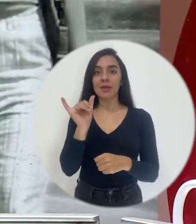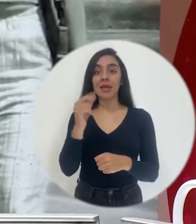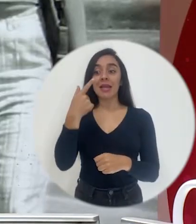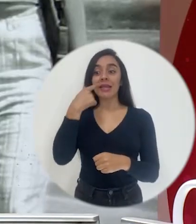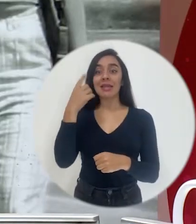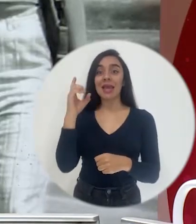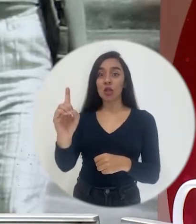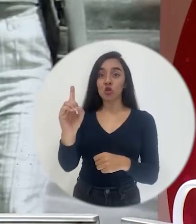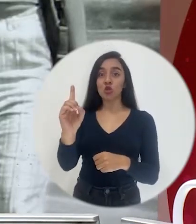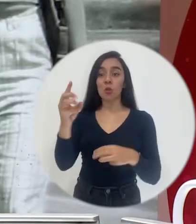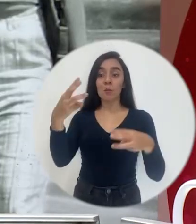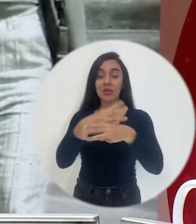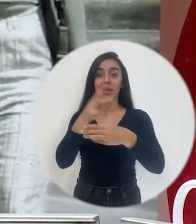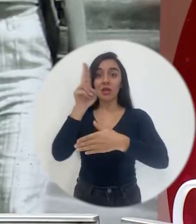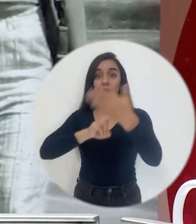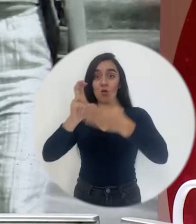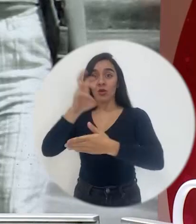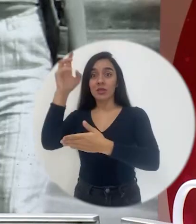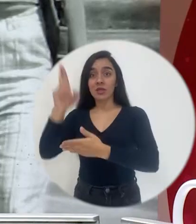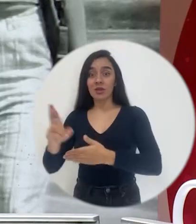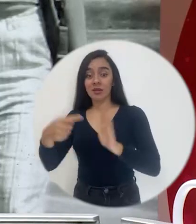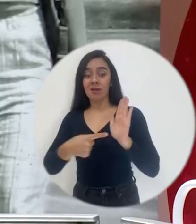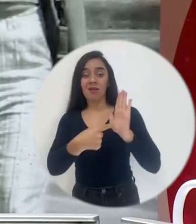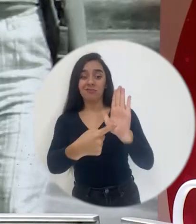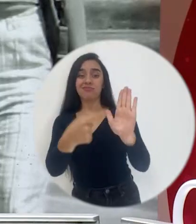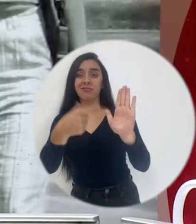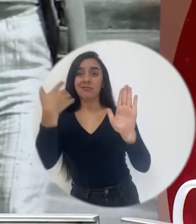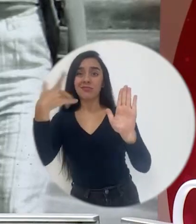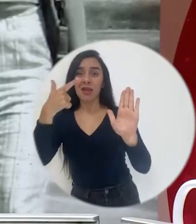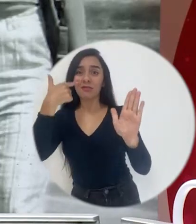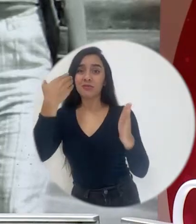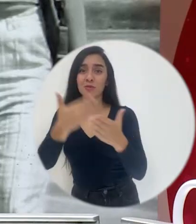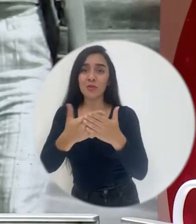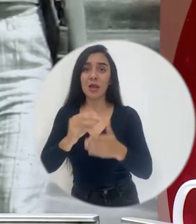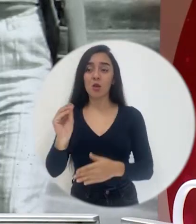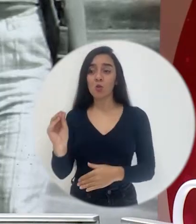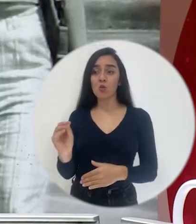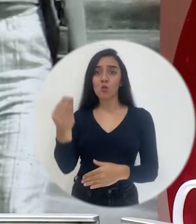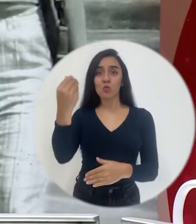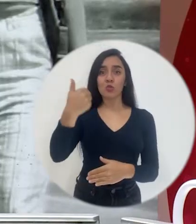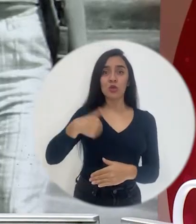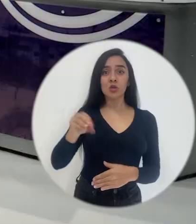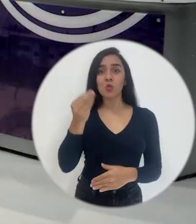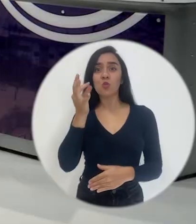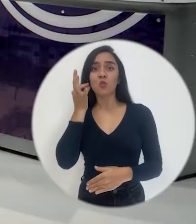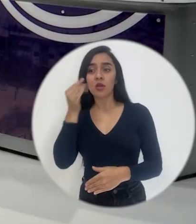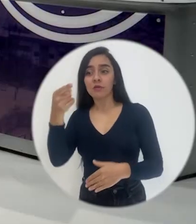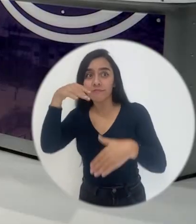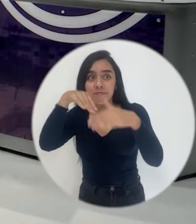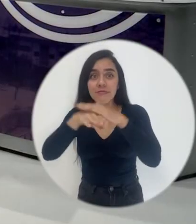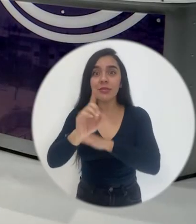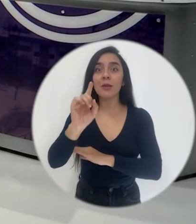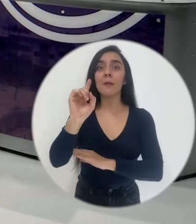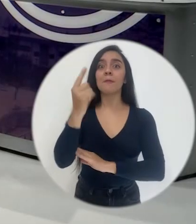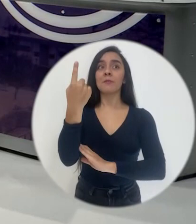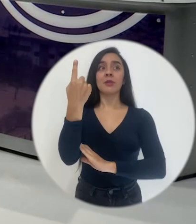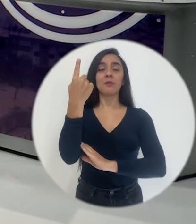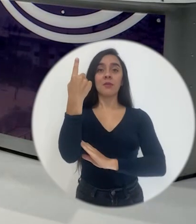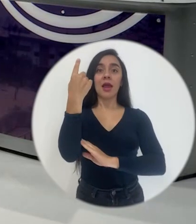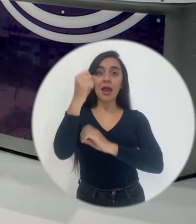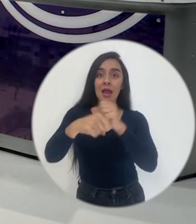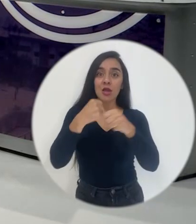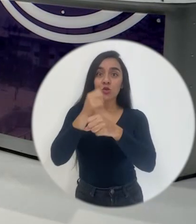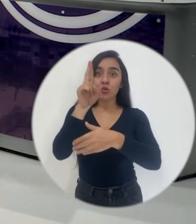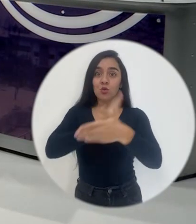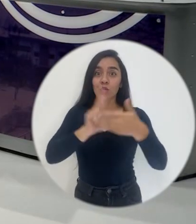el diagnóstico matemático de la Universidad de Costa Rica ha demostrado que los muchachos y muchachas que llegan a primer ingreso